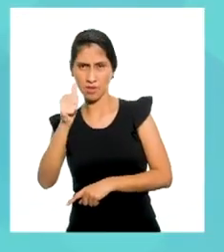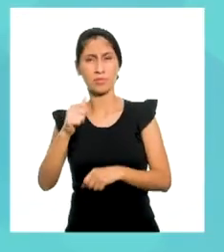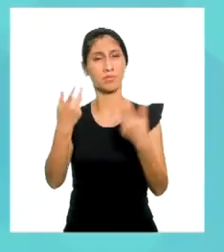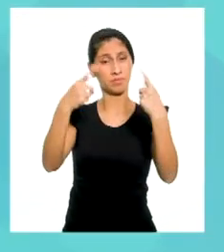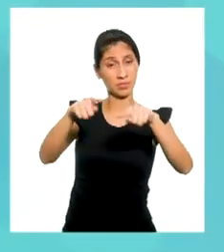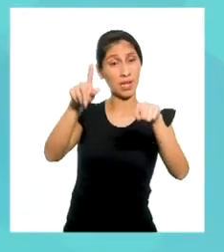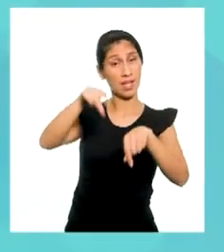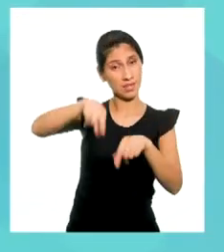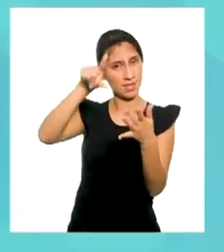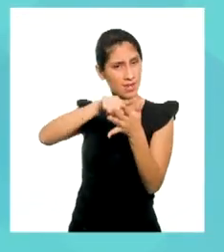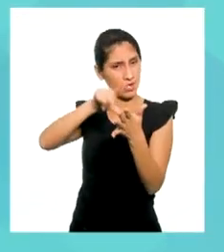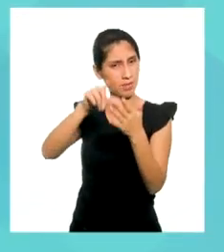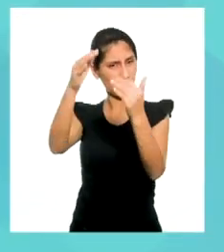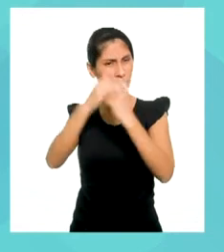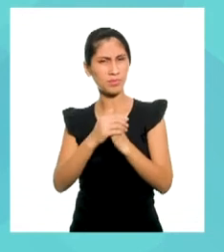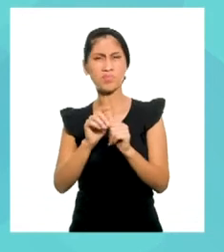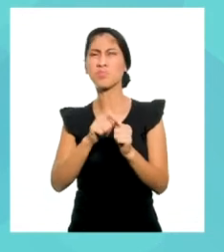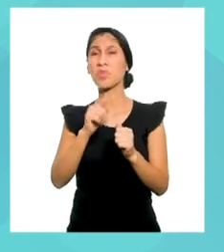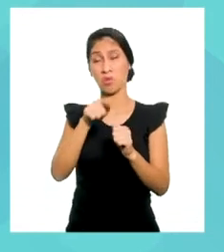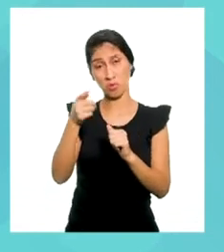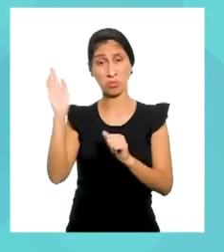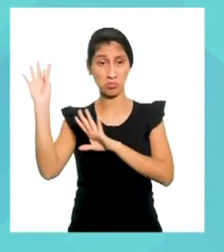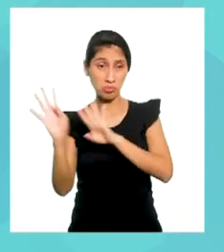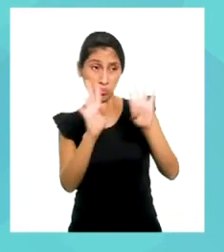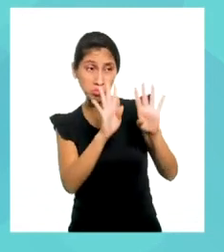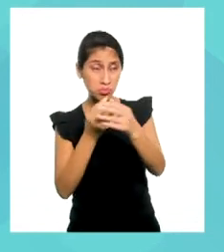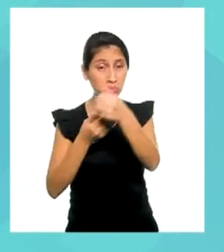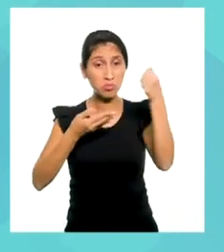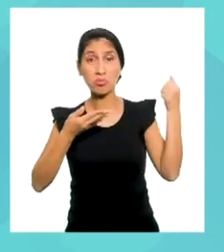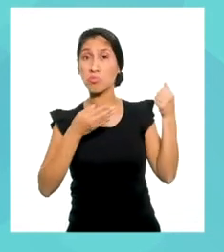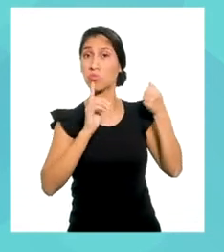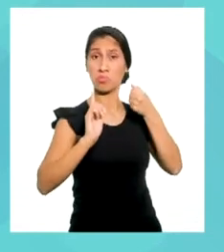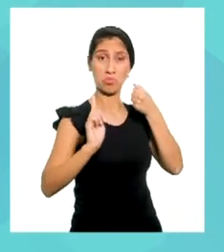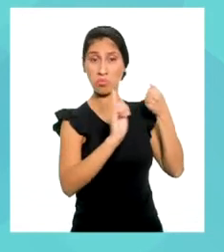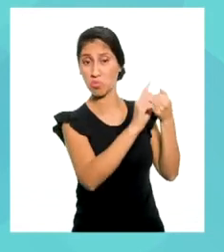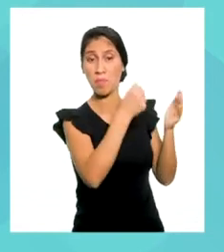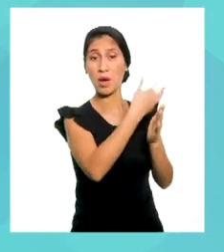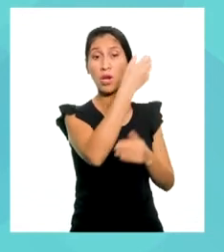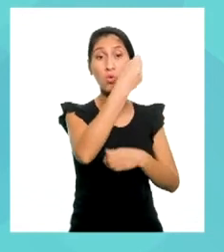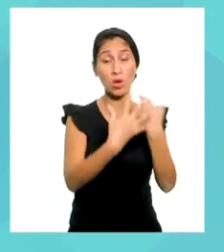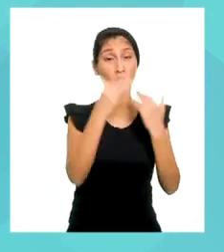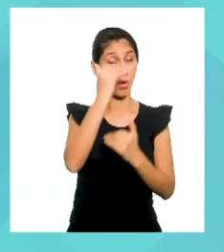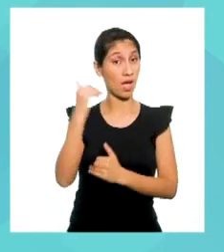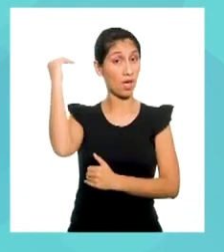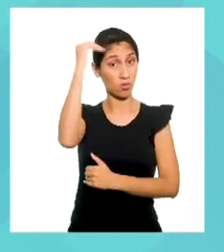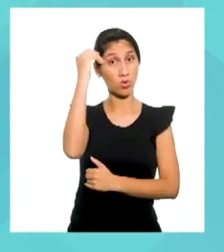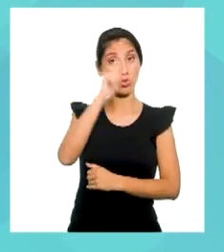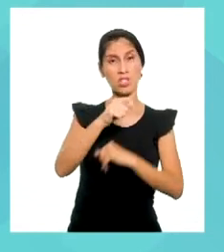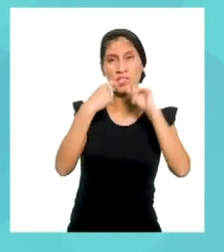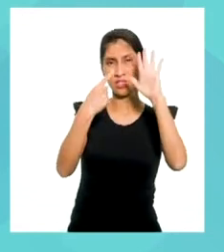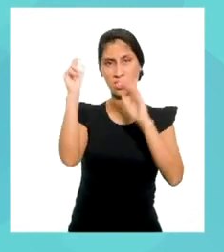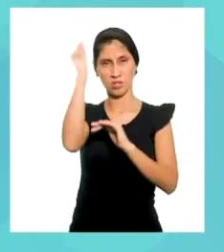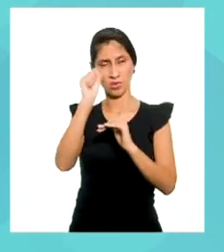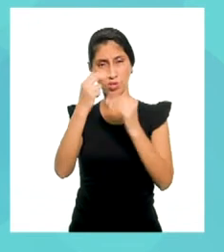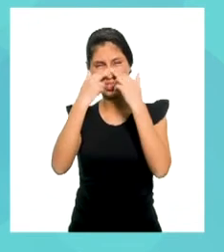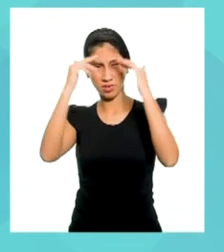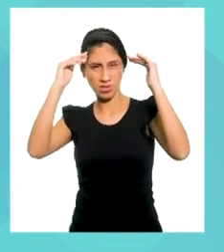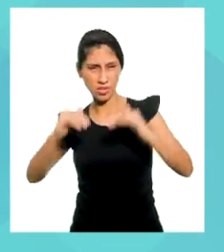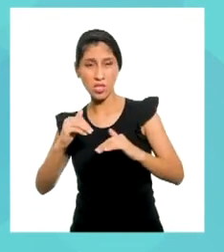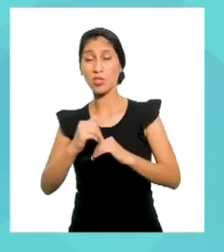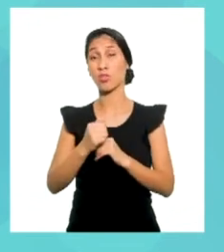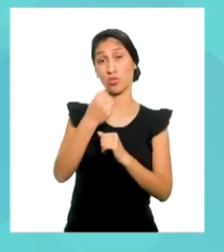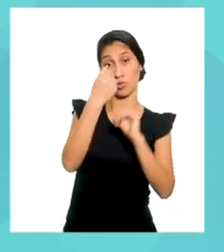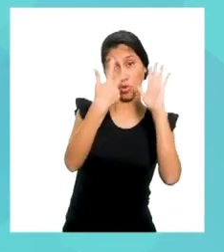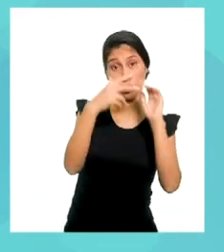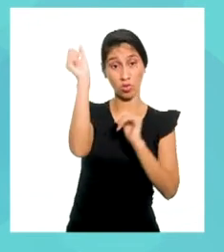La entrada fue de 16 soles adultos y 8 soles niños, mientras que los platos tenían un precio de 16 soles.